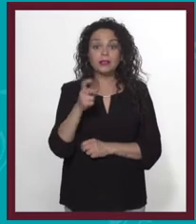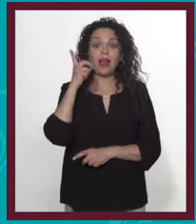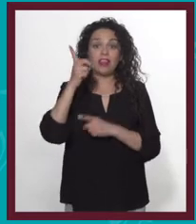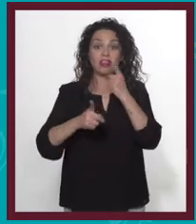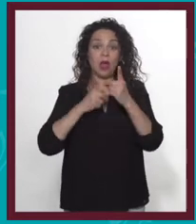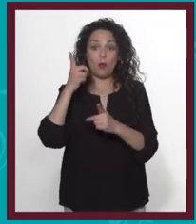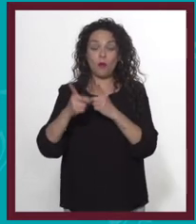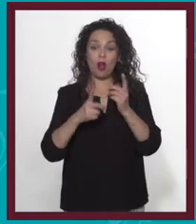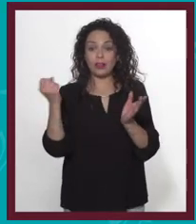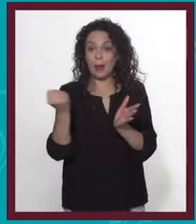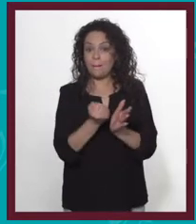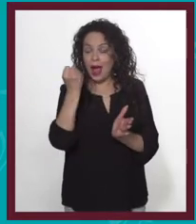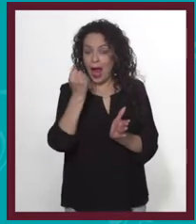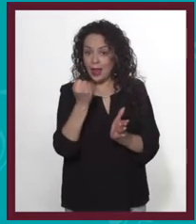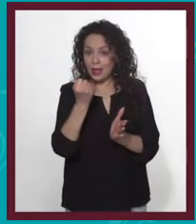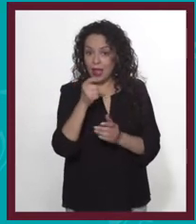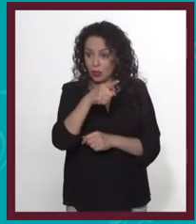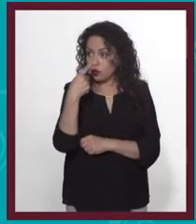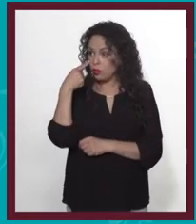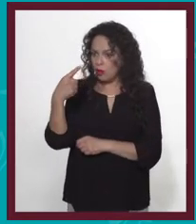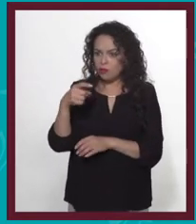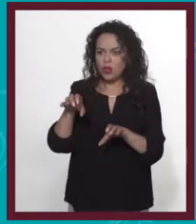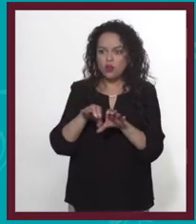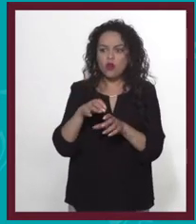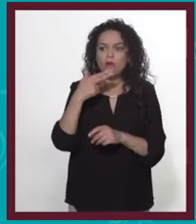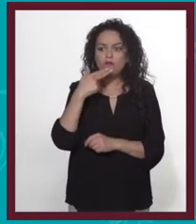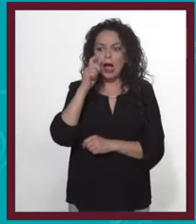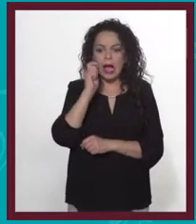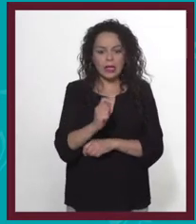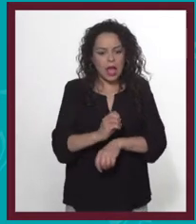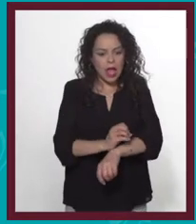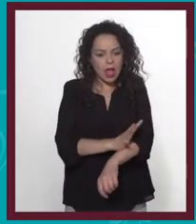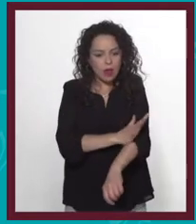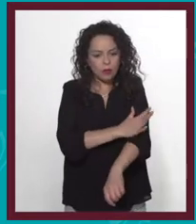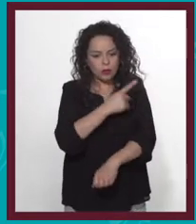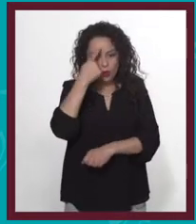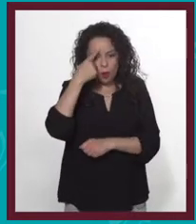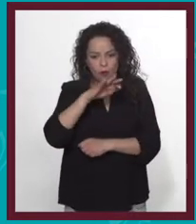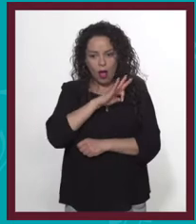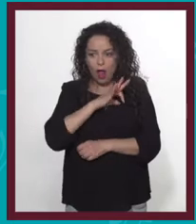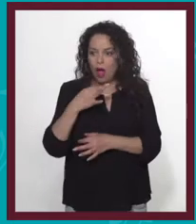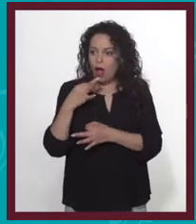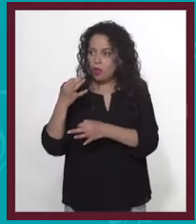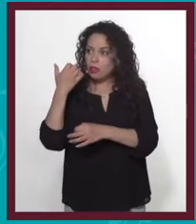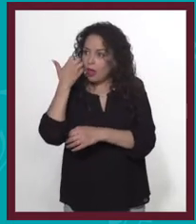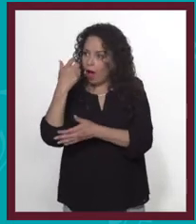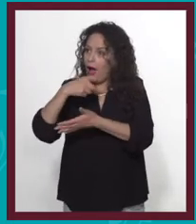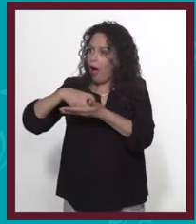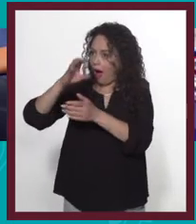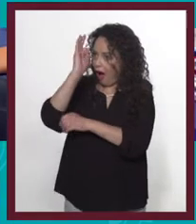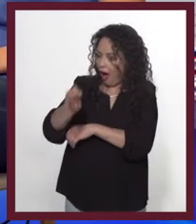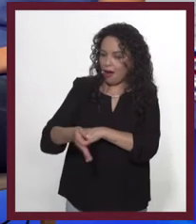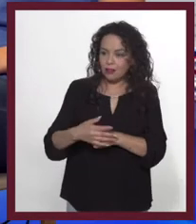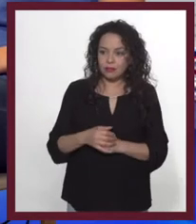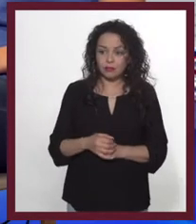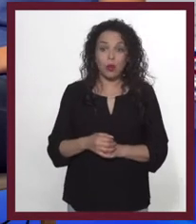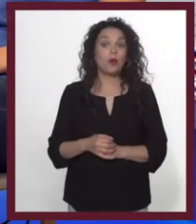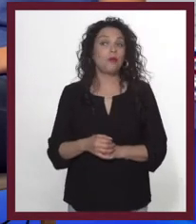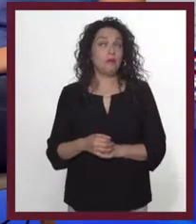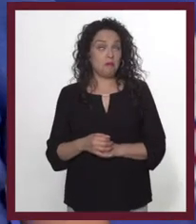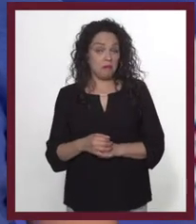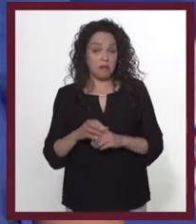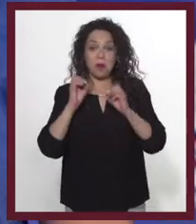Pero es de una marca deportiva. ¿Te fijas cómo utiliza la emoción para tratar de vendernos algo? ¡Guau!